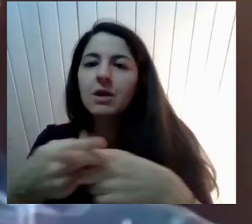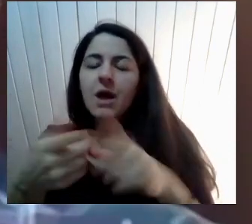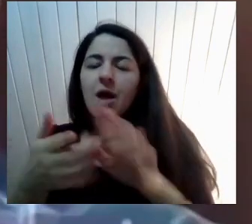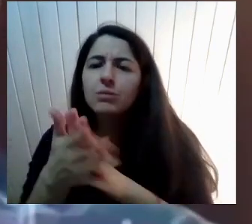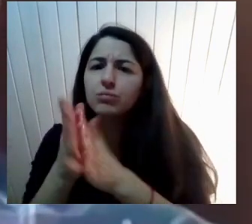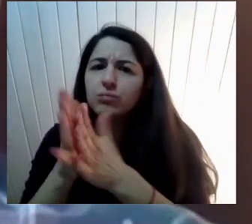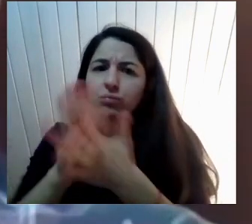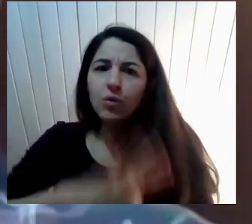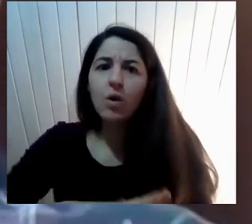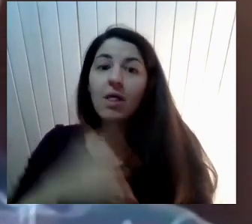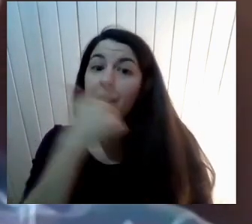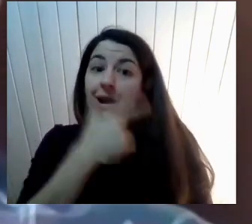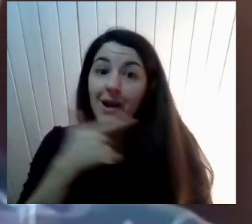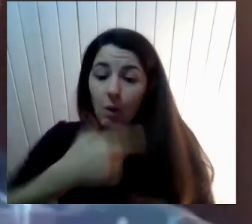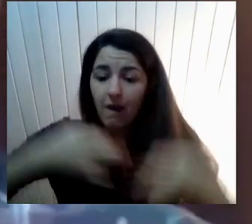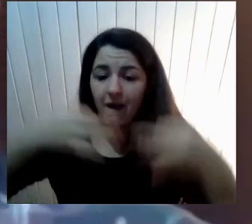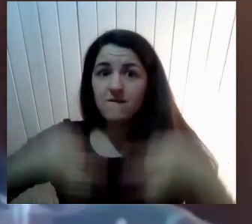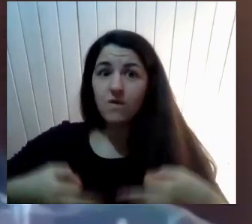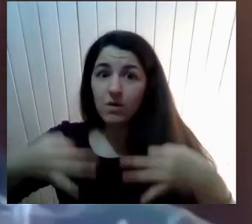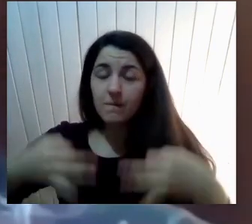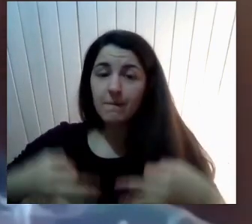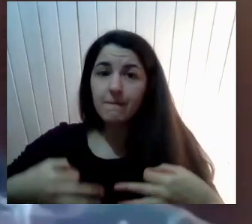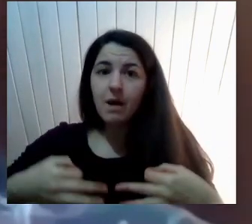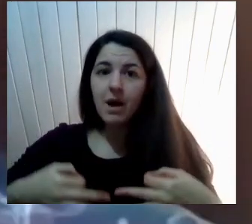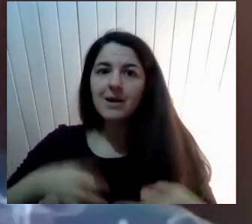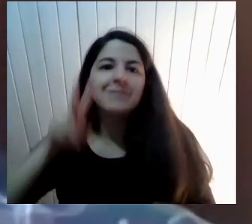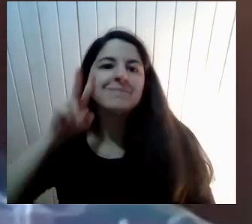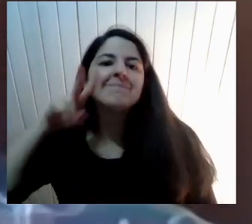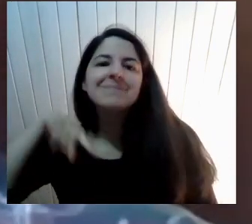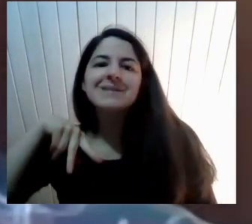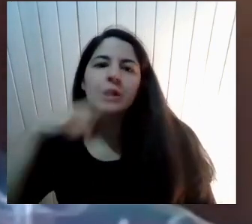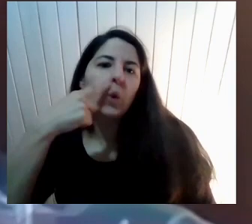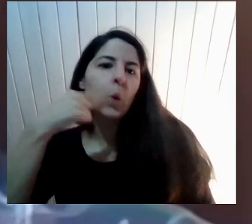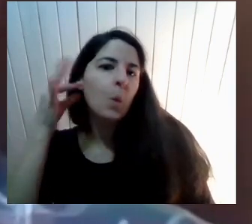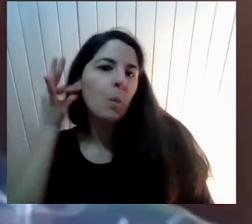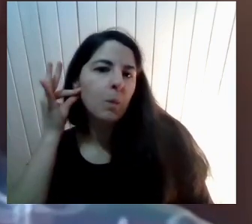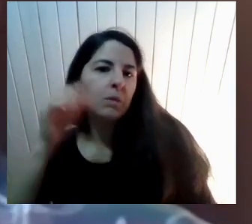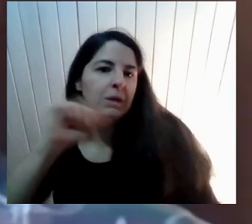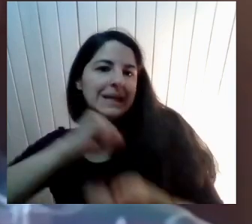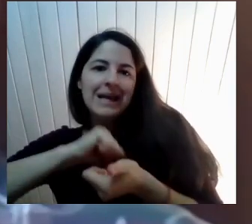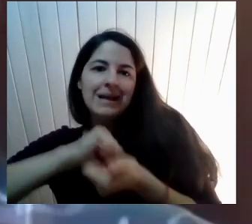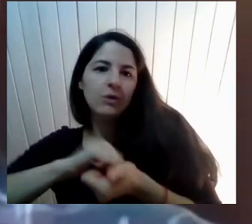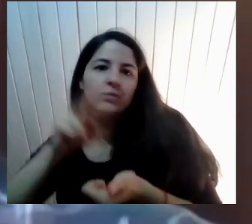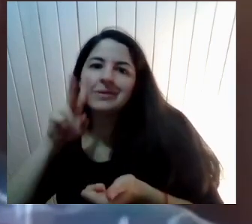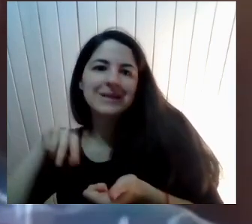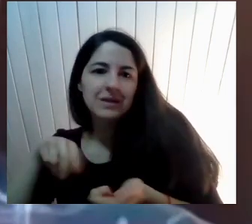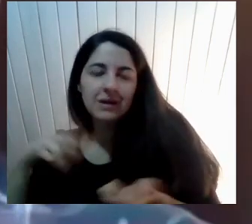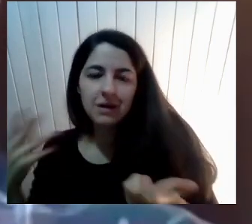No Posee Carga De Género Y Es Una Tarea Que Si bien Es Parte De La Educación No